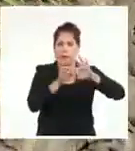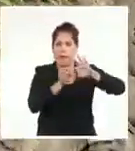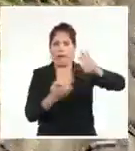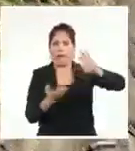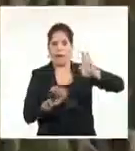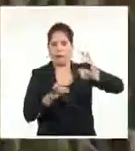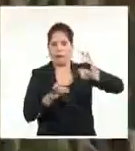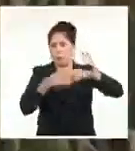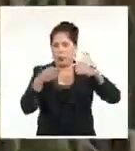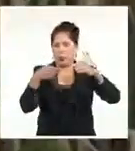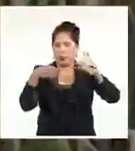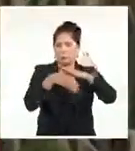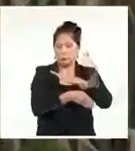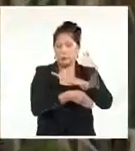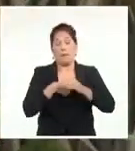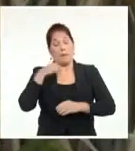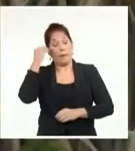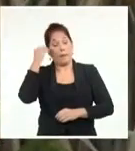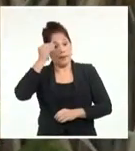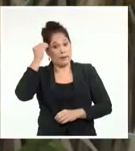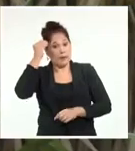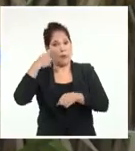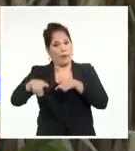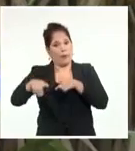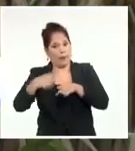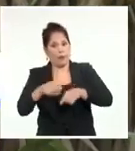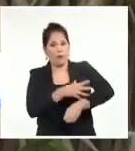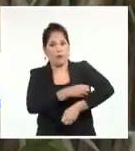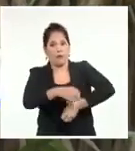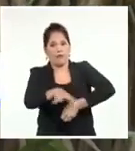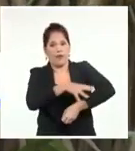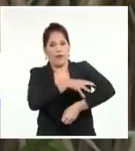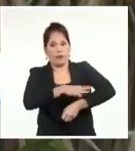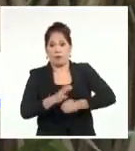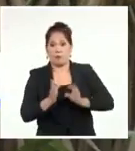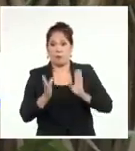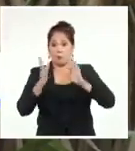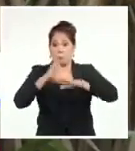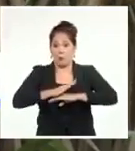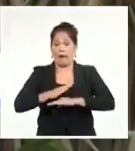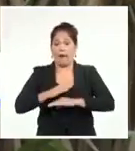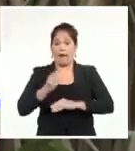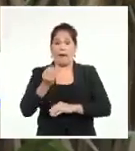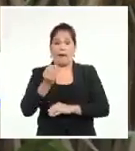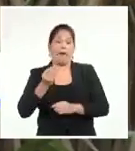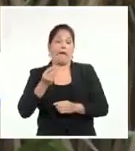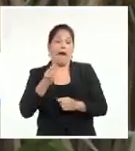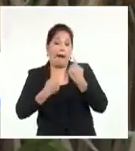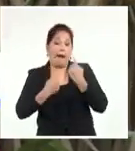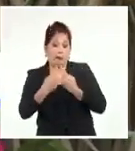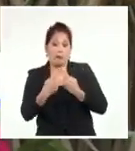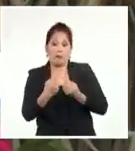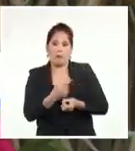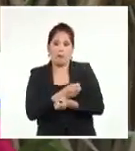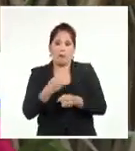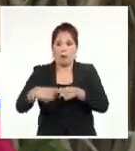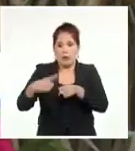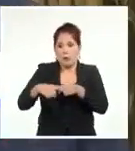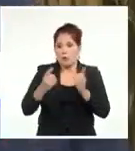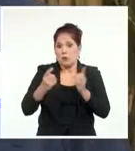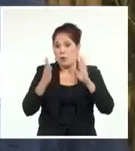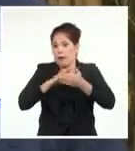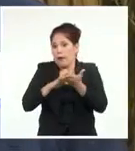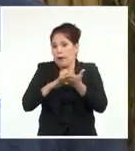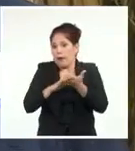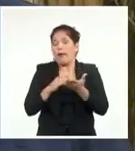gramimia? Nuestra consideración, los recursos, los fertilizantes, los herbicidas han tenido una incidencia marcada en el decrecimiento.